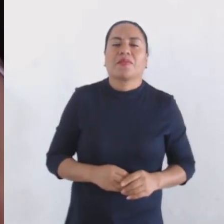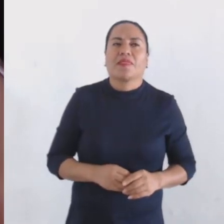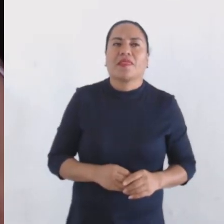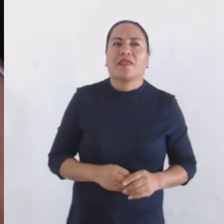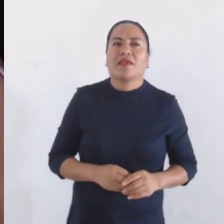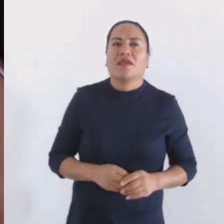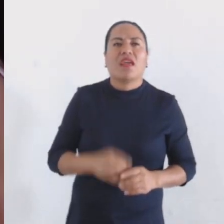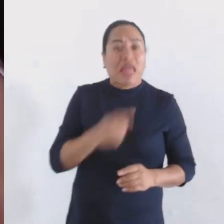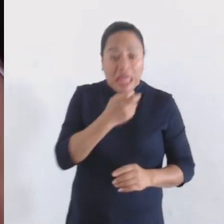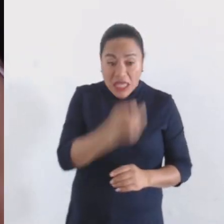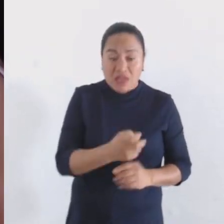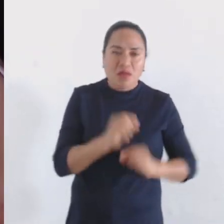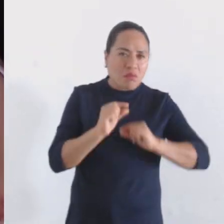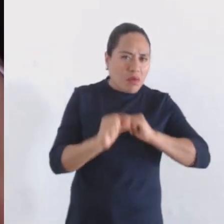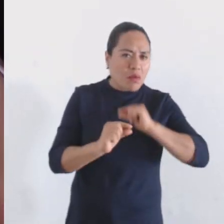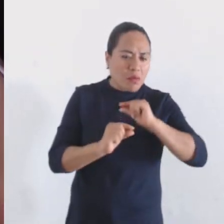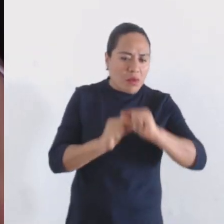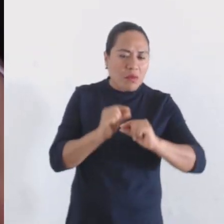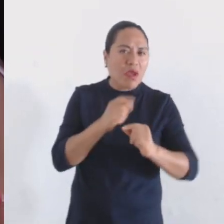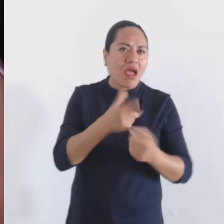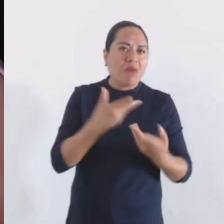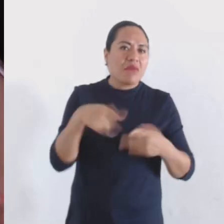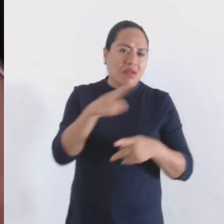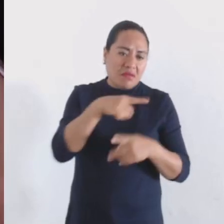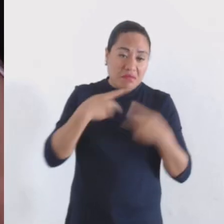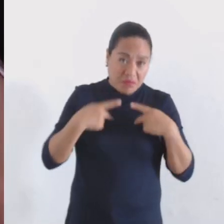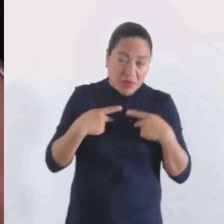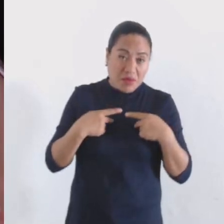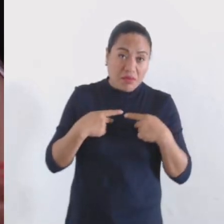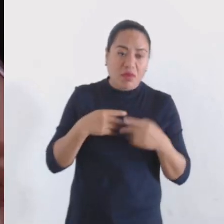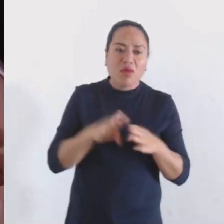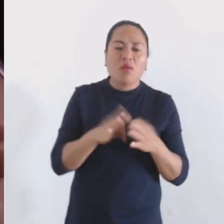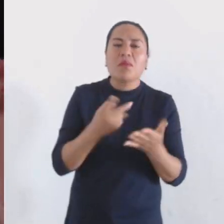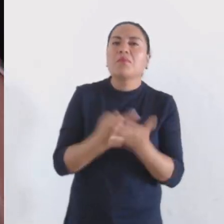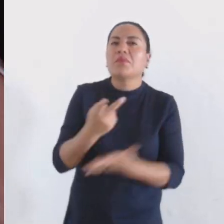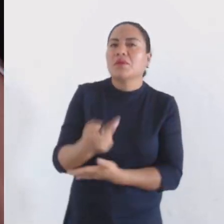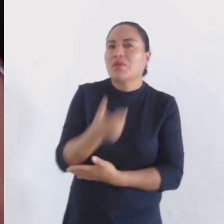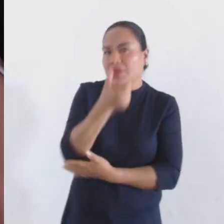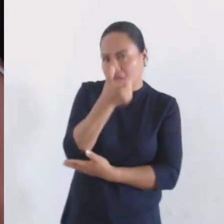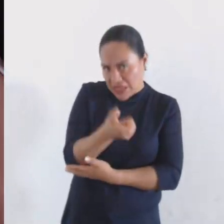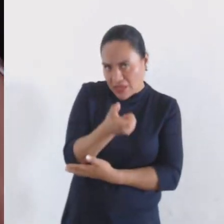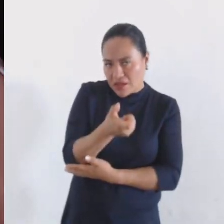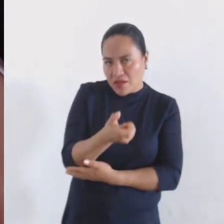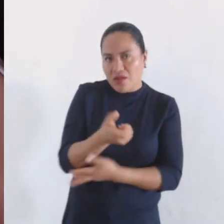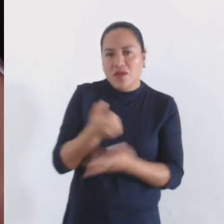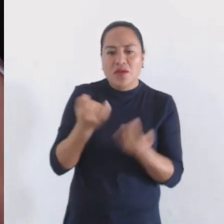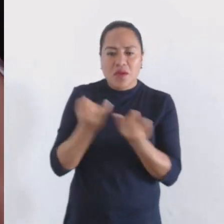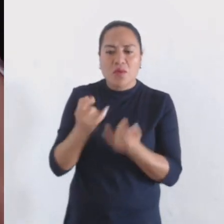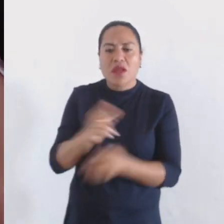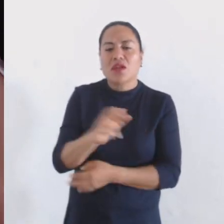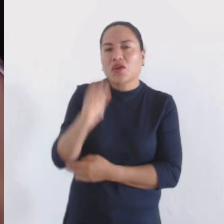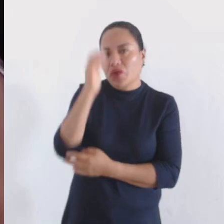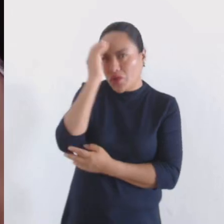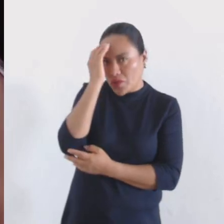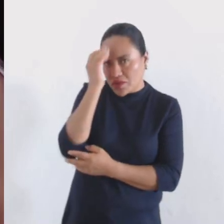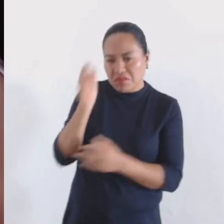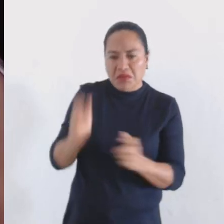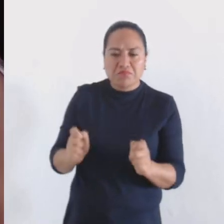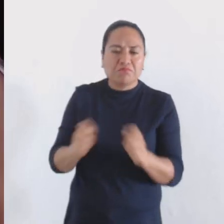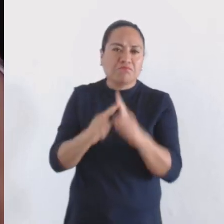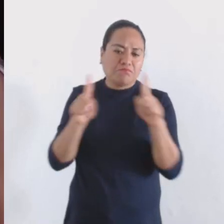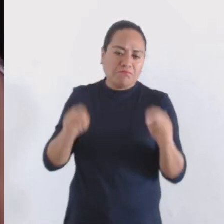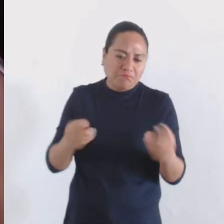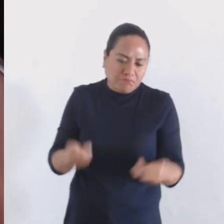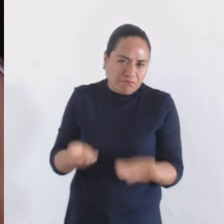pequeñas cosas y este es un premio tanto monetario como un reconocimiento de nuestro cabildo, sin embargo esperamos